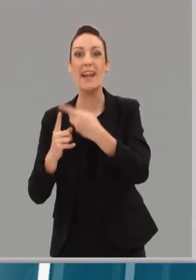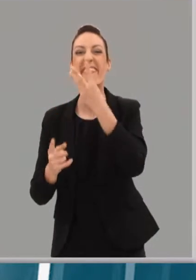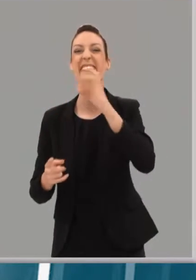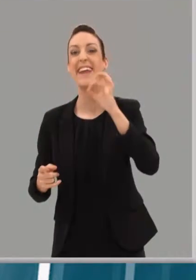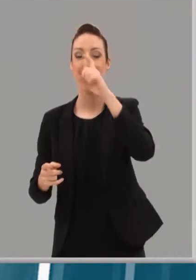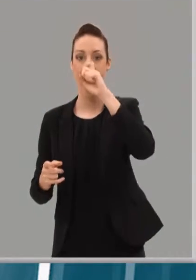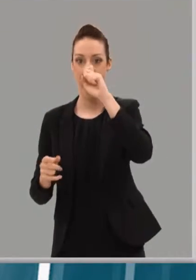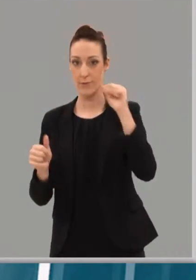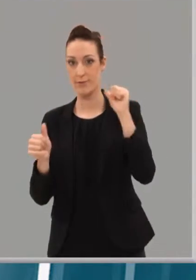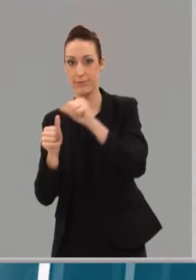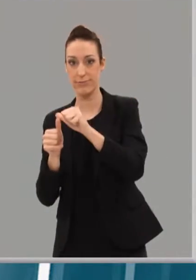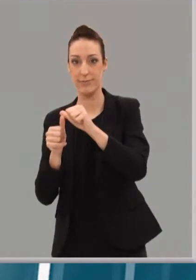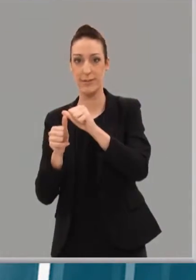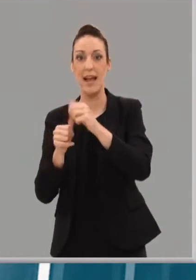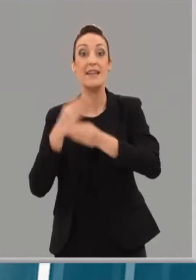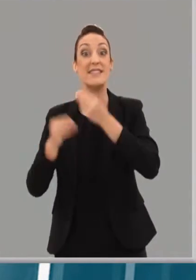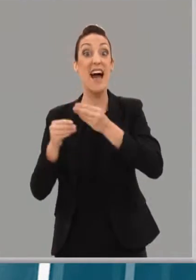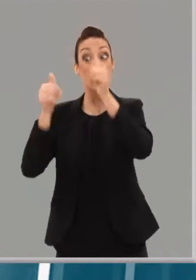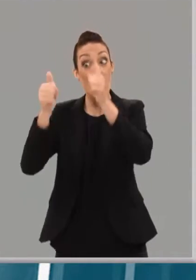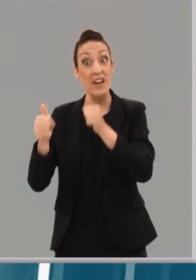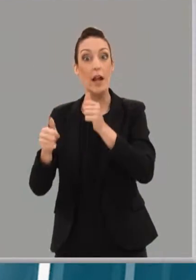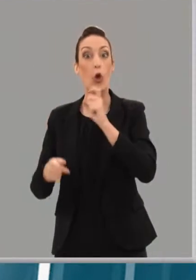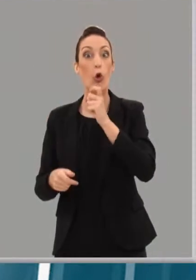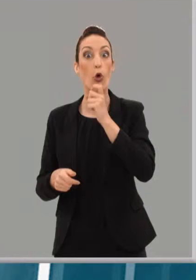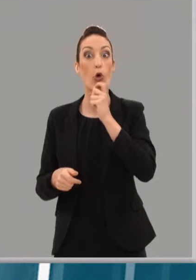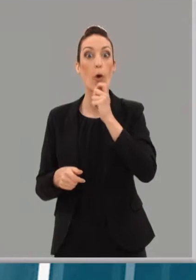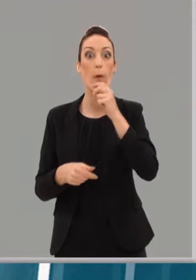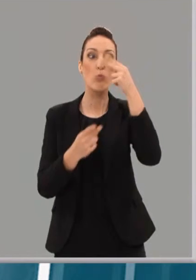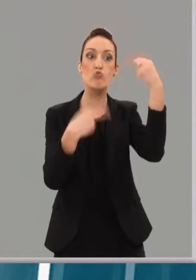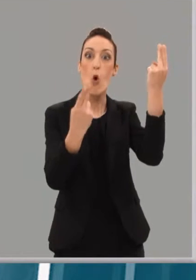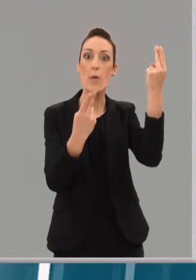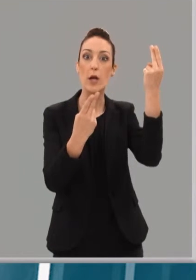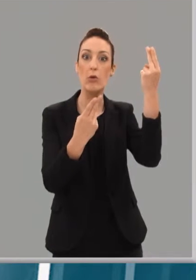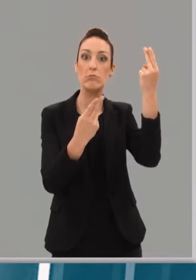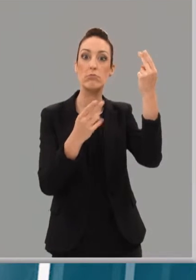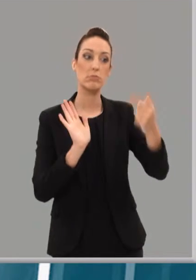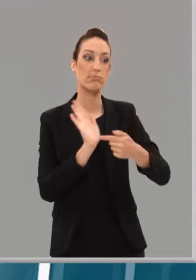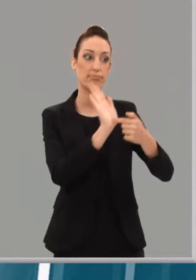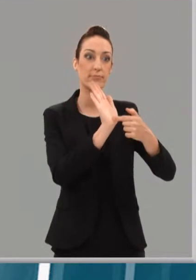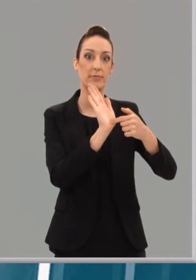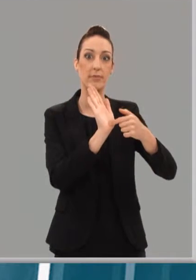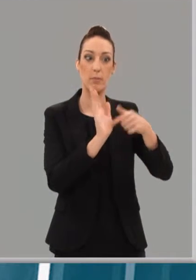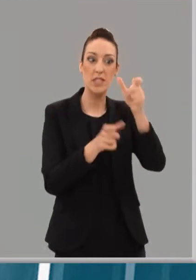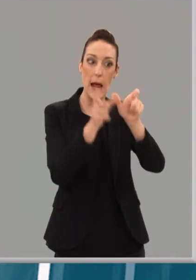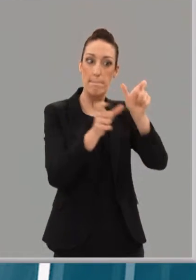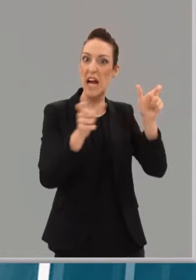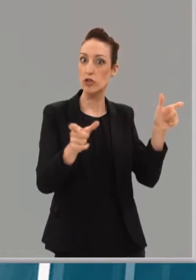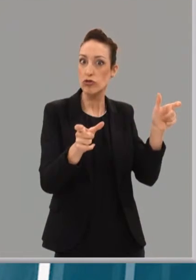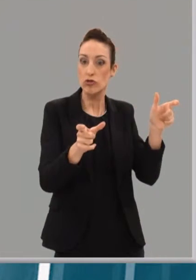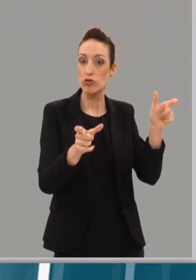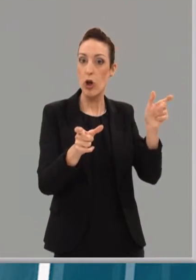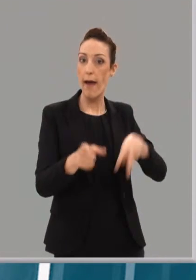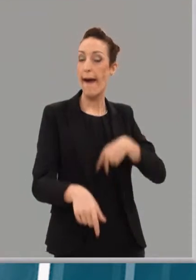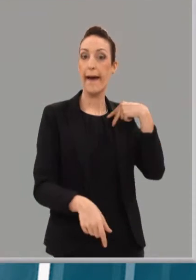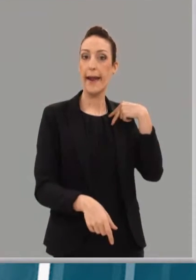que ha elegido a través de un concurso online cómo tenía que ser. Sabiendo que era el 30 aniversario actual, fueran también las personas